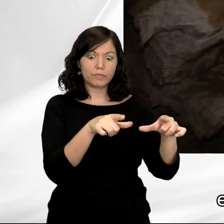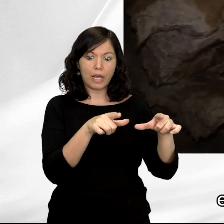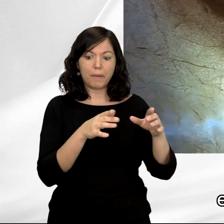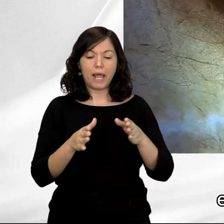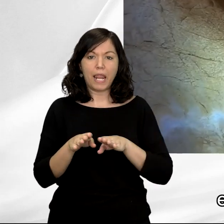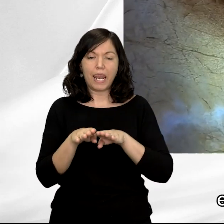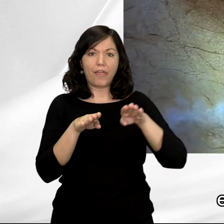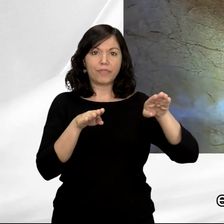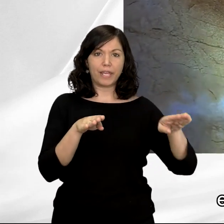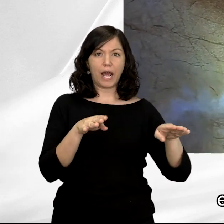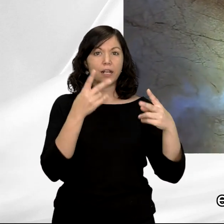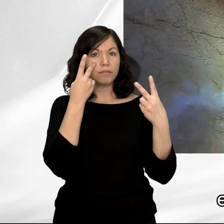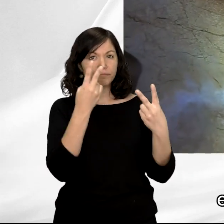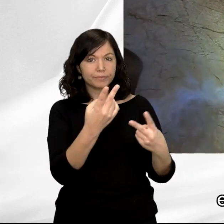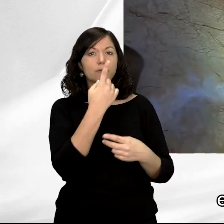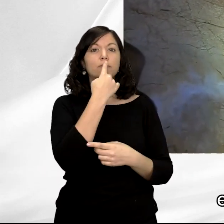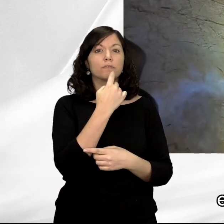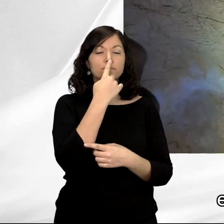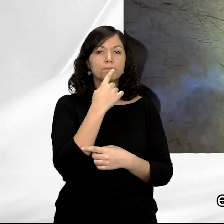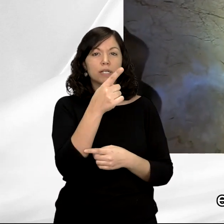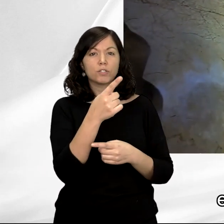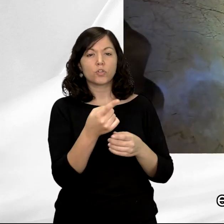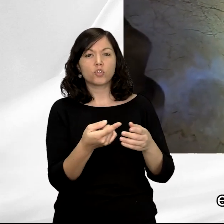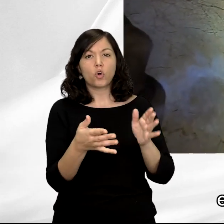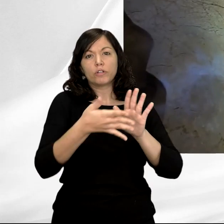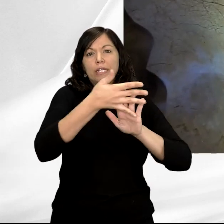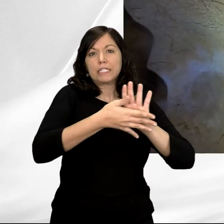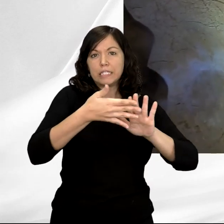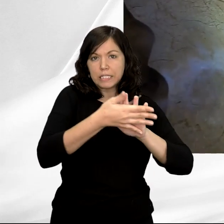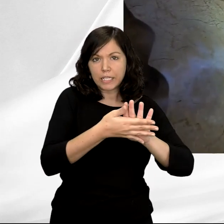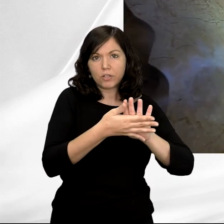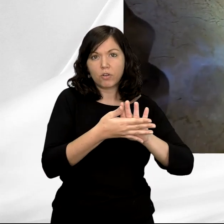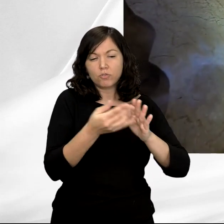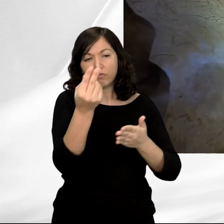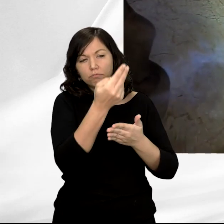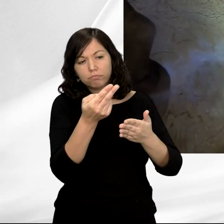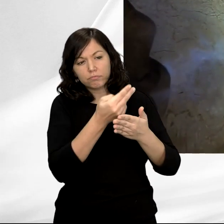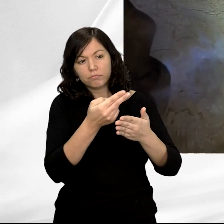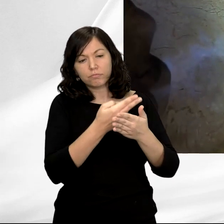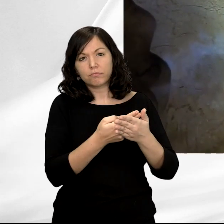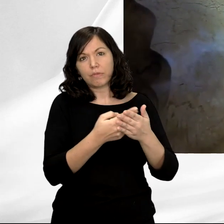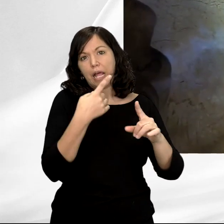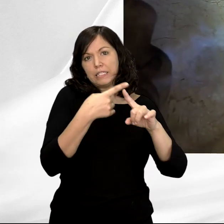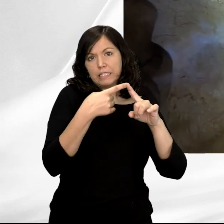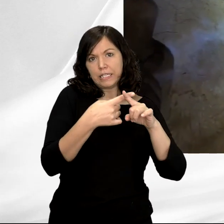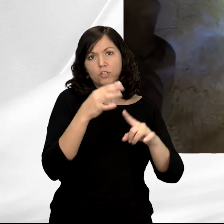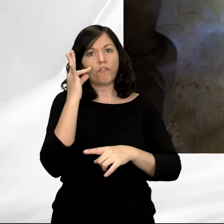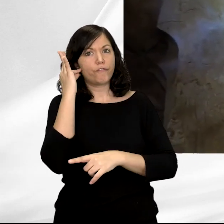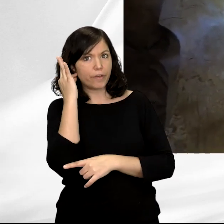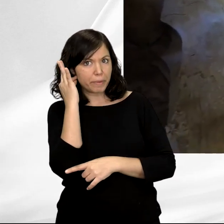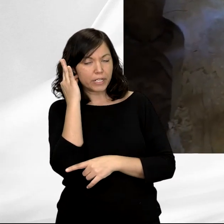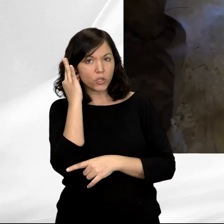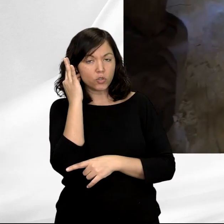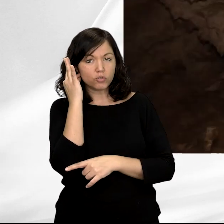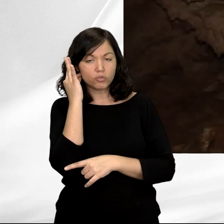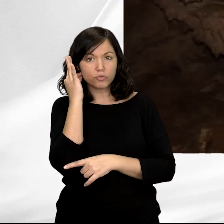Lo que se reproducen allí en color rojo son signos o representaciones alusivas al sexo femenino, que son motivos